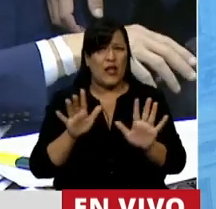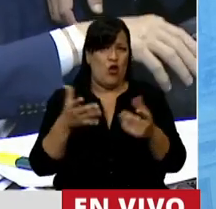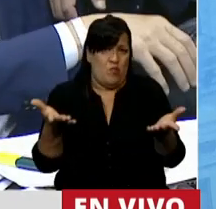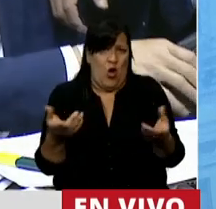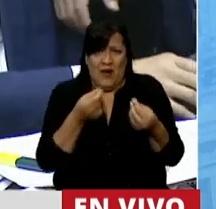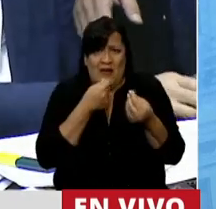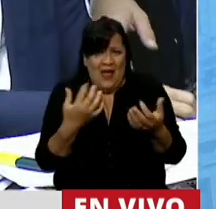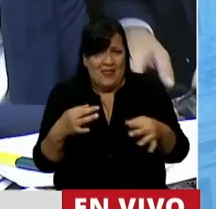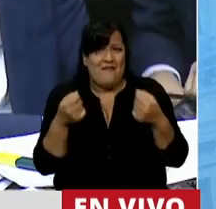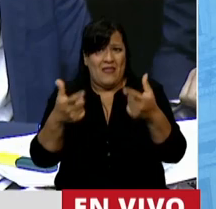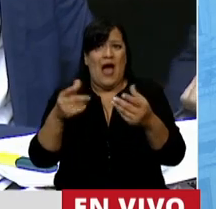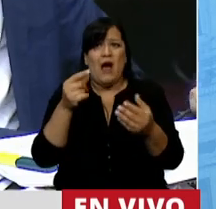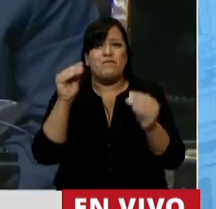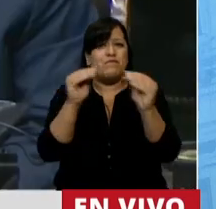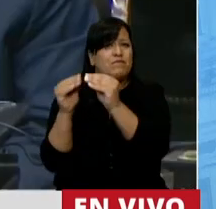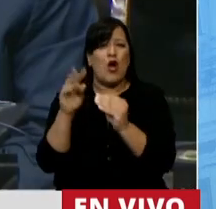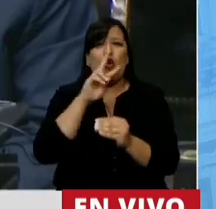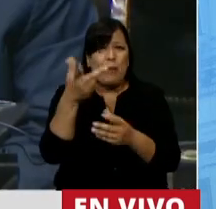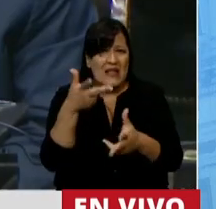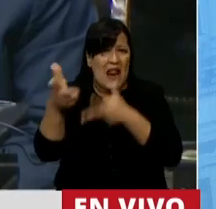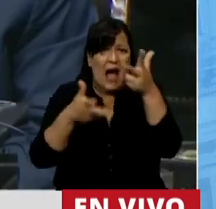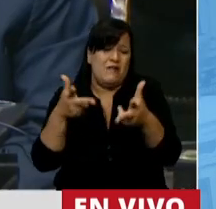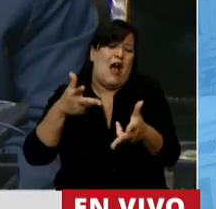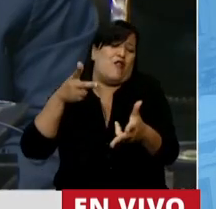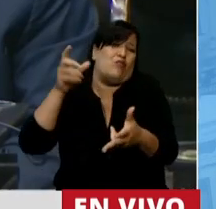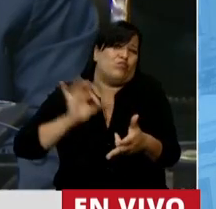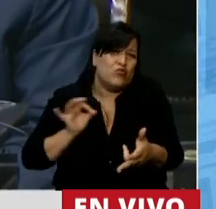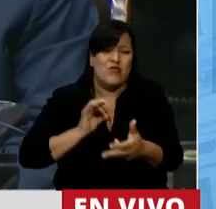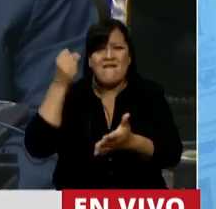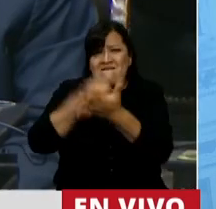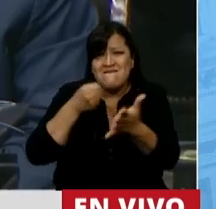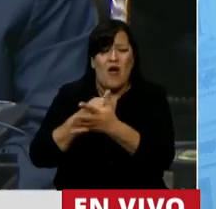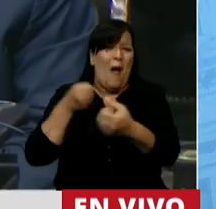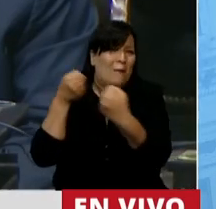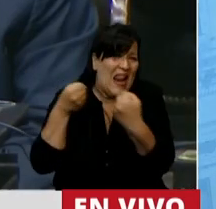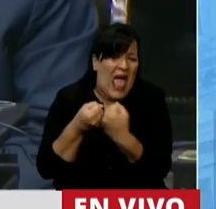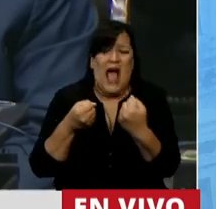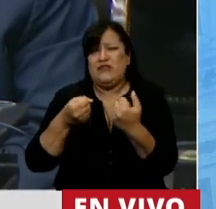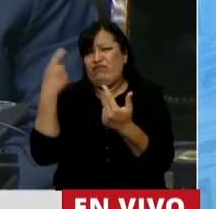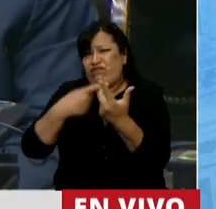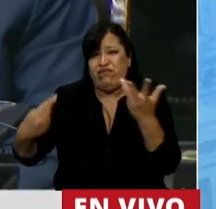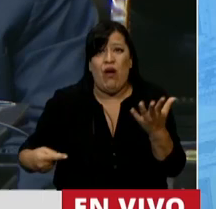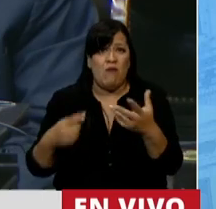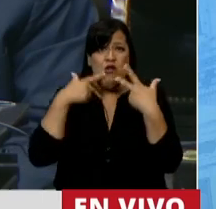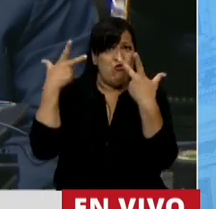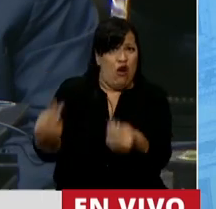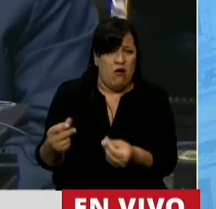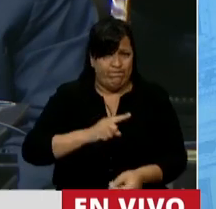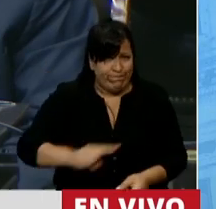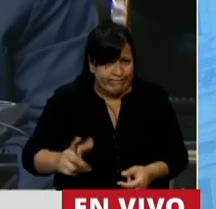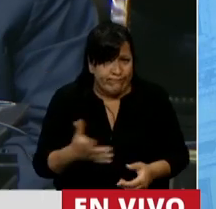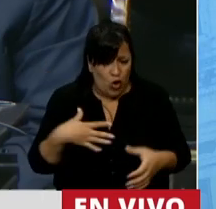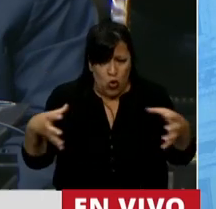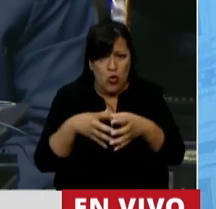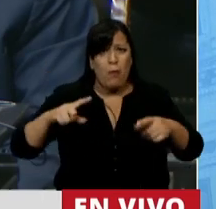derecho a muchas de las compañeras que acá han hablado con años de lucha, de pelea, de... ¿Cómo negarlo? Si yo en mi espacio